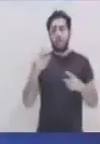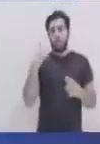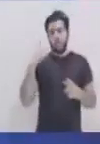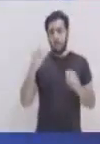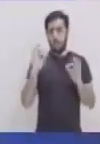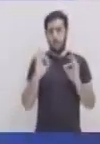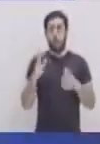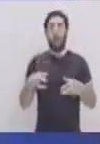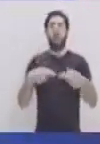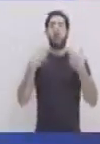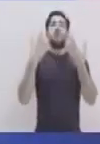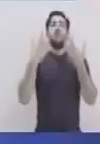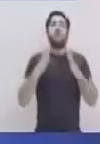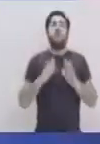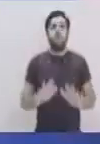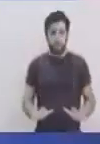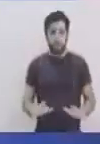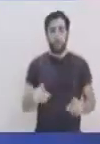que son los estiramientos